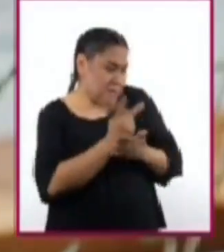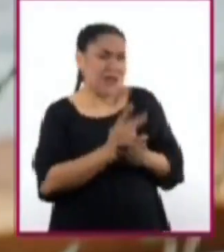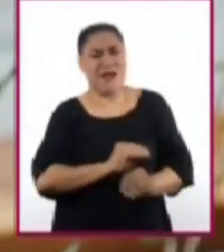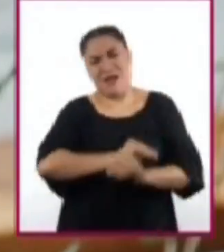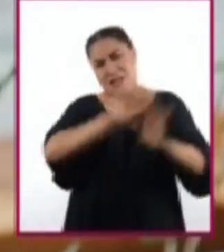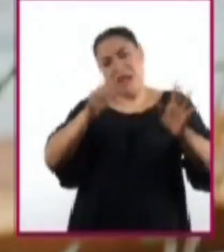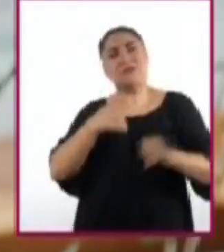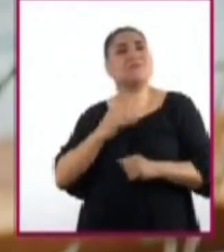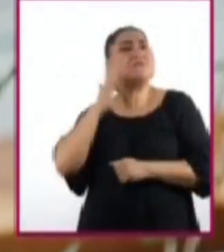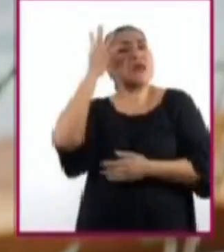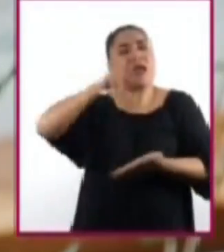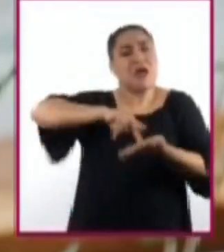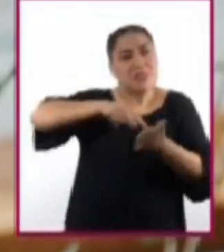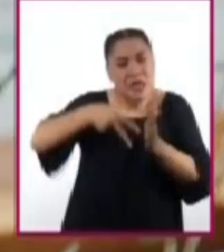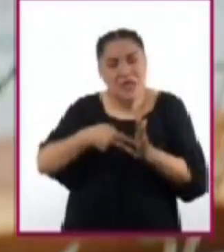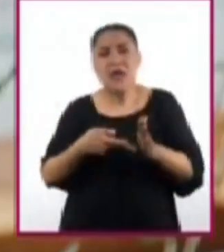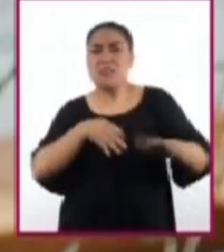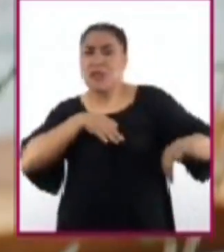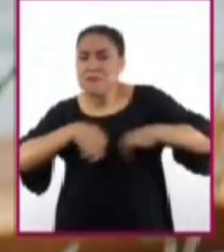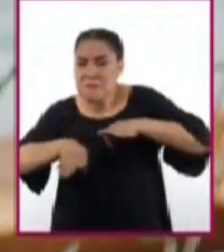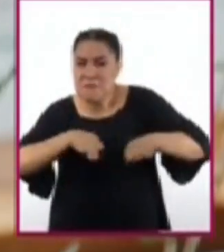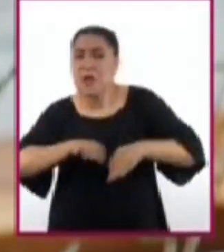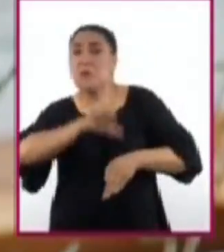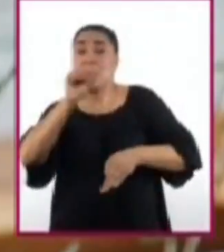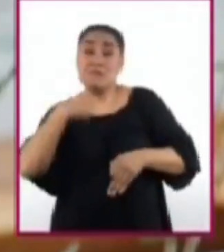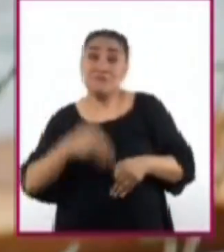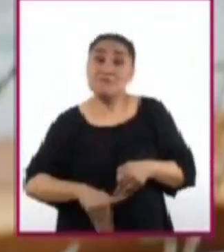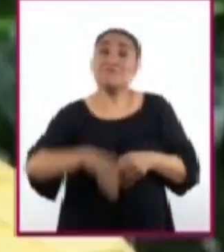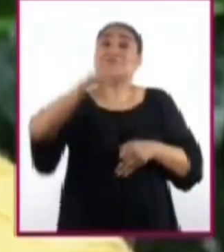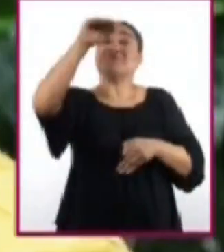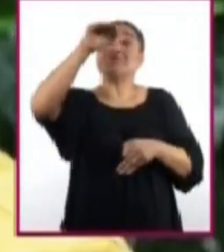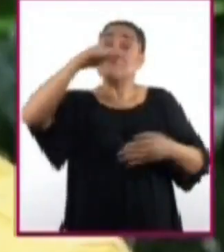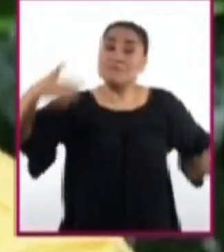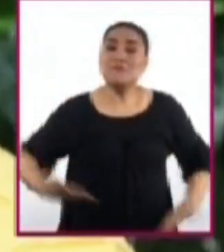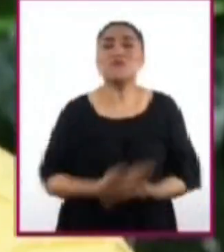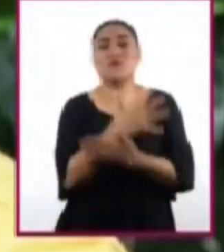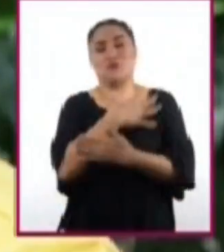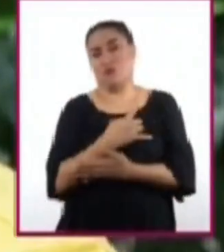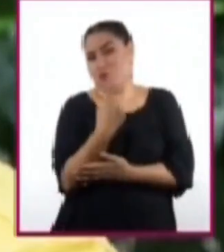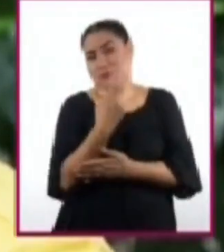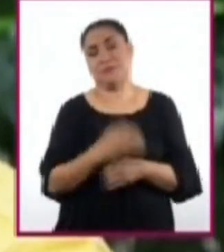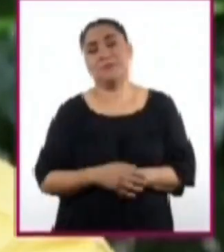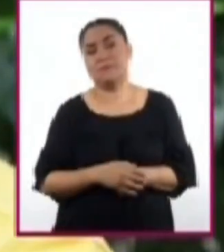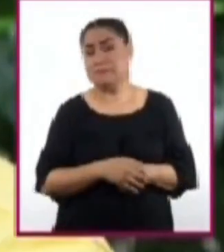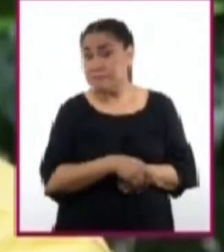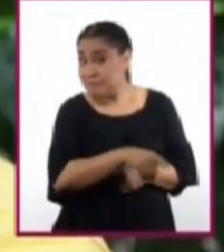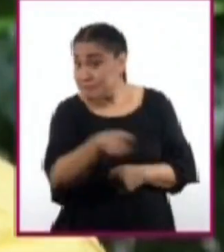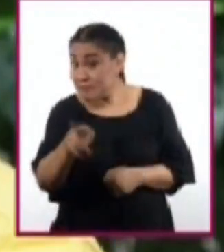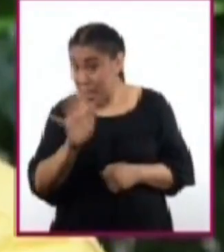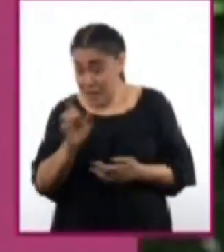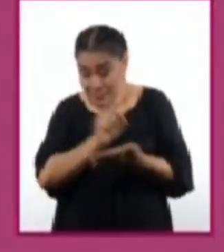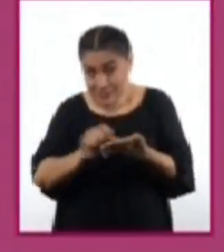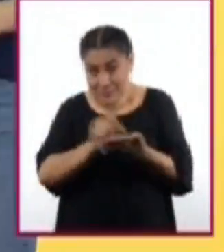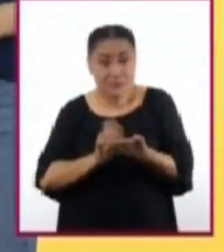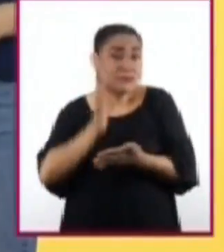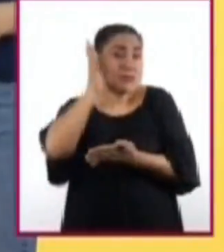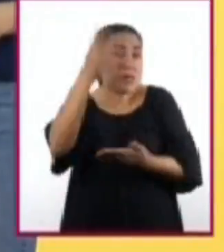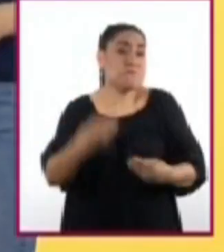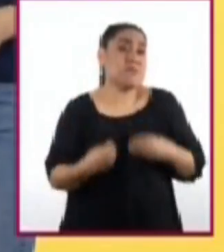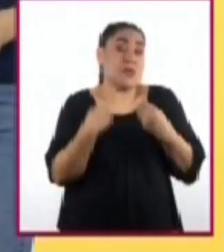voy a ser ingeniera, trabajar y cuando sea grande quiero tener un hijo. ¿Y ustedes? ¿Ya tienen su proyecto de vida?